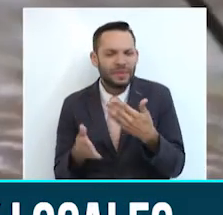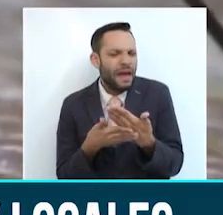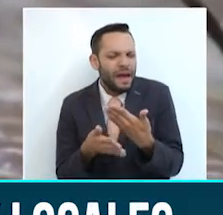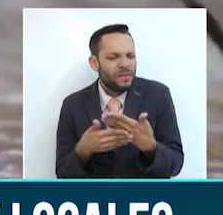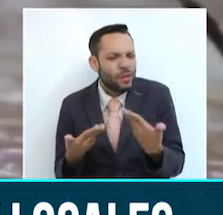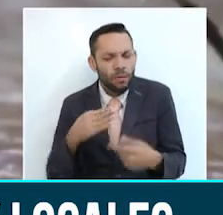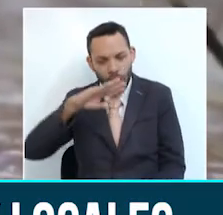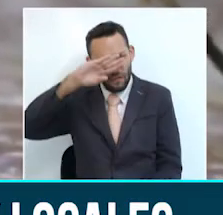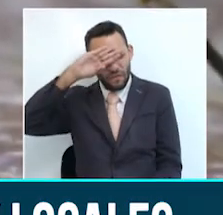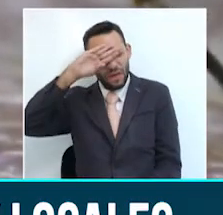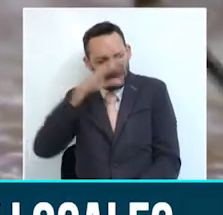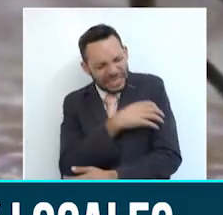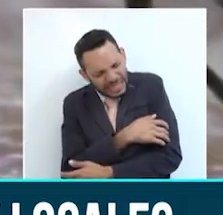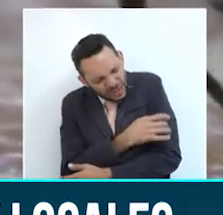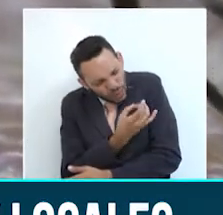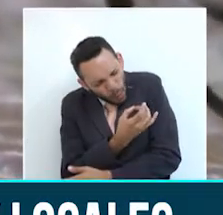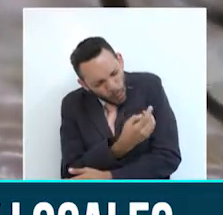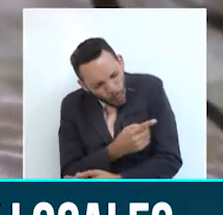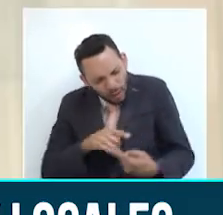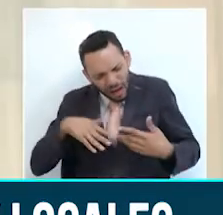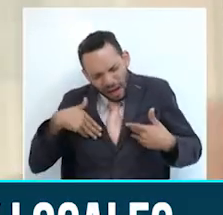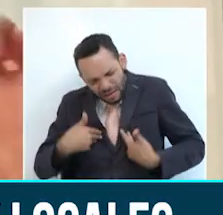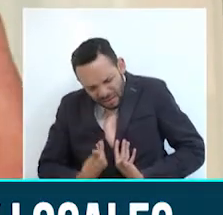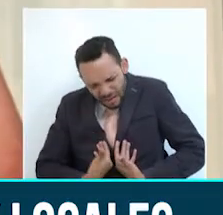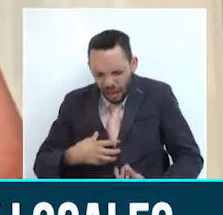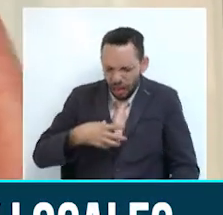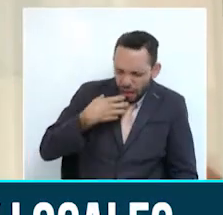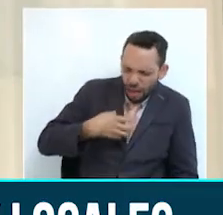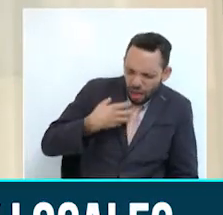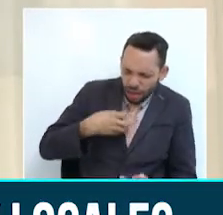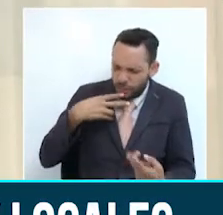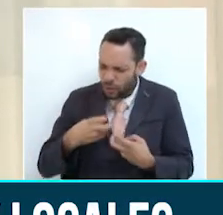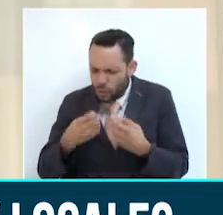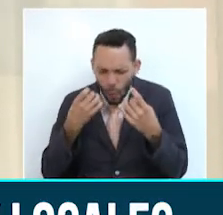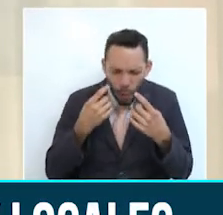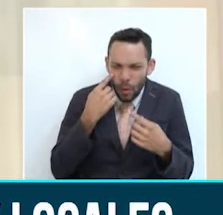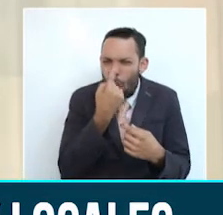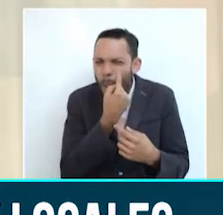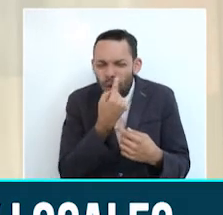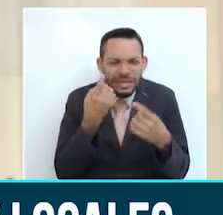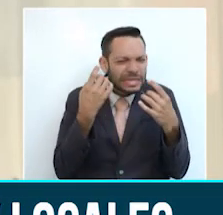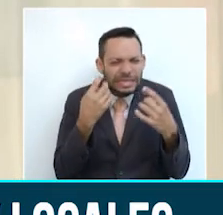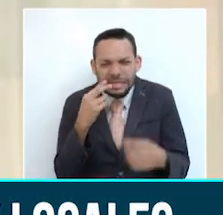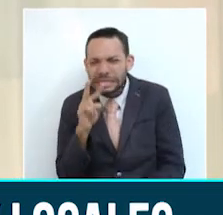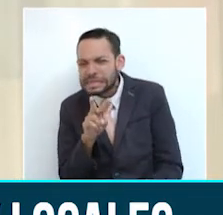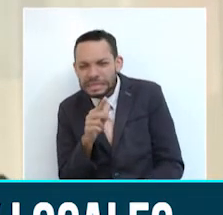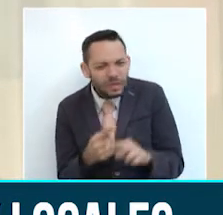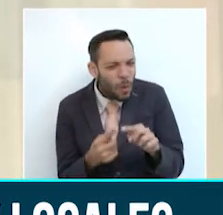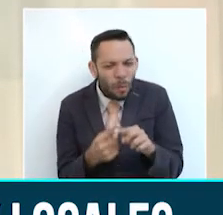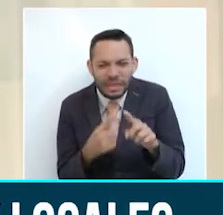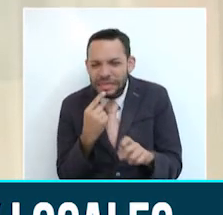fiebre, dolor articular, decaimiento, postración, dolor en los ojos y en ciertos casos, en ciertas